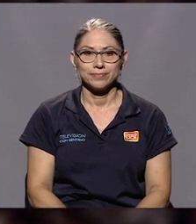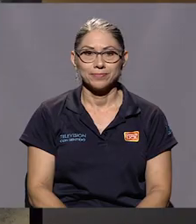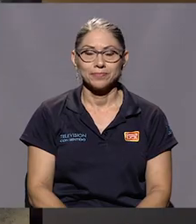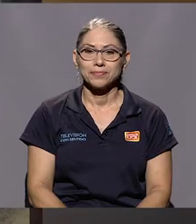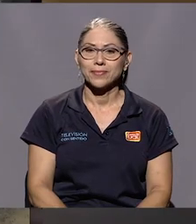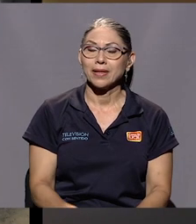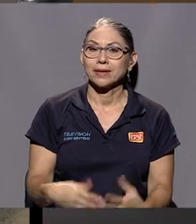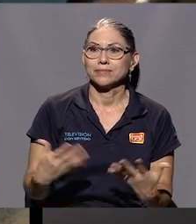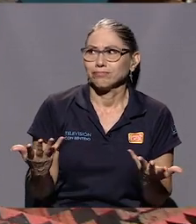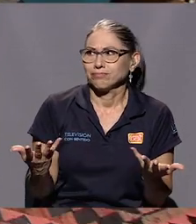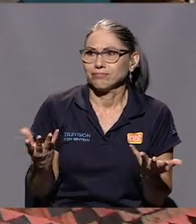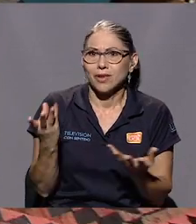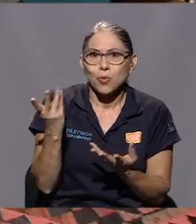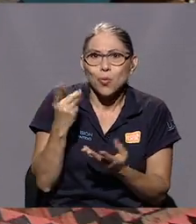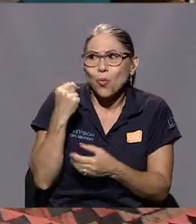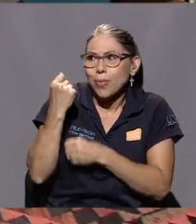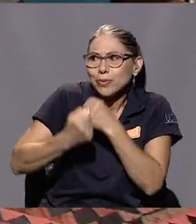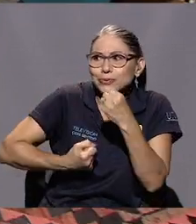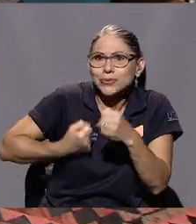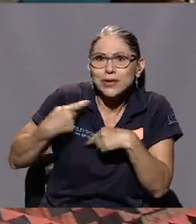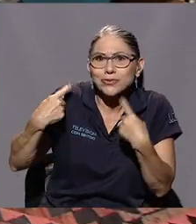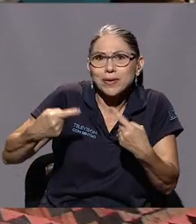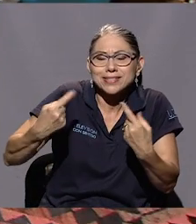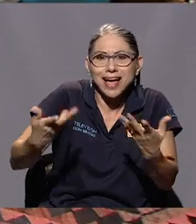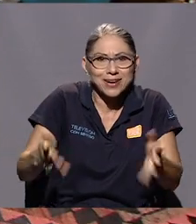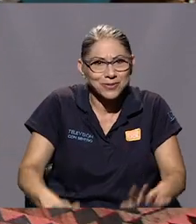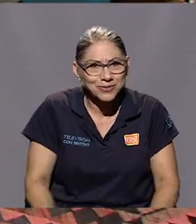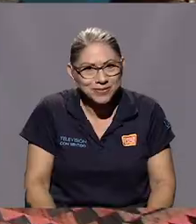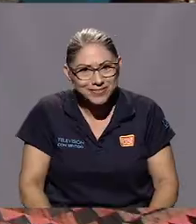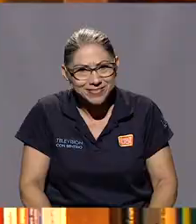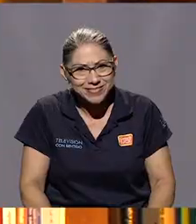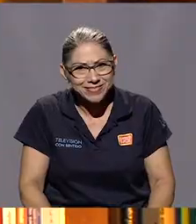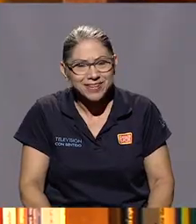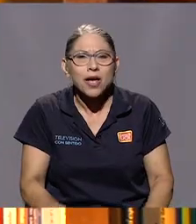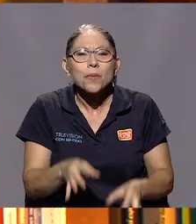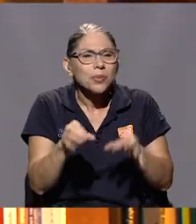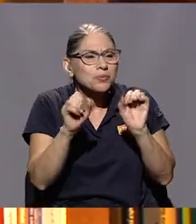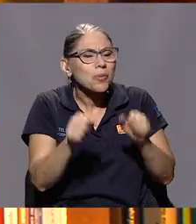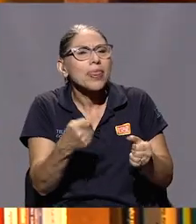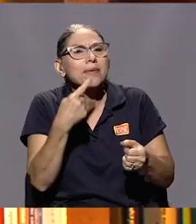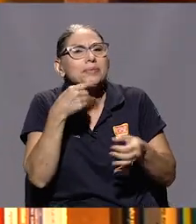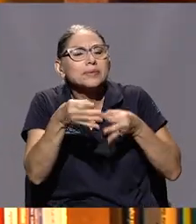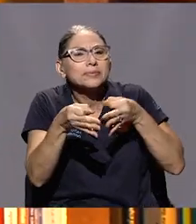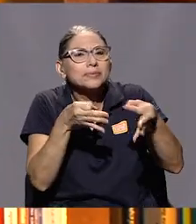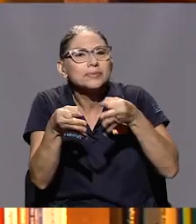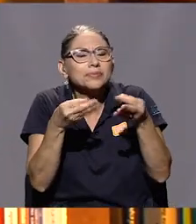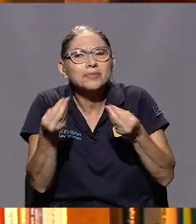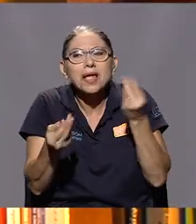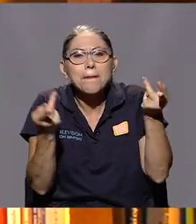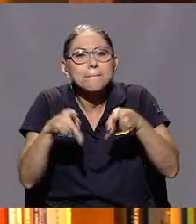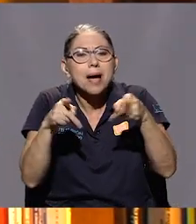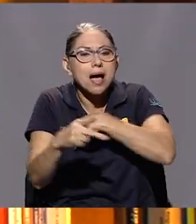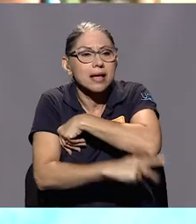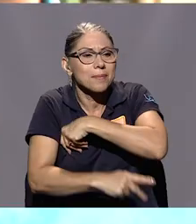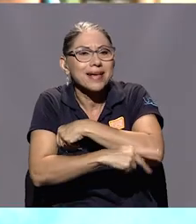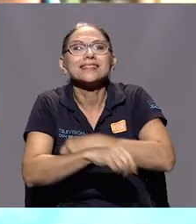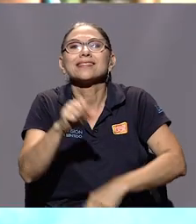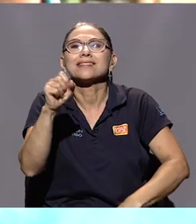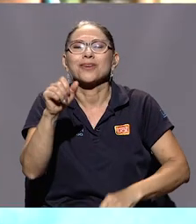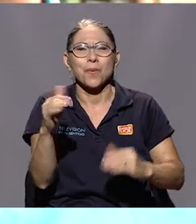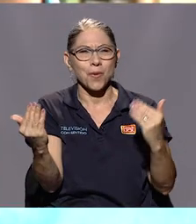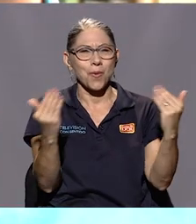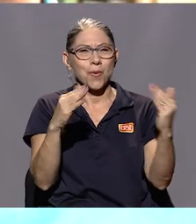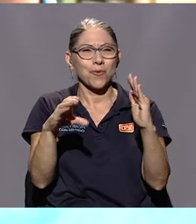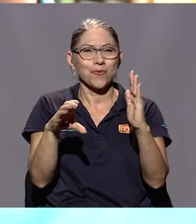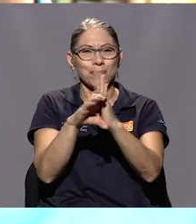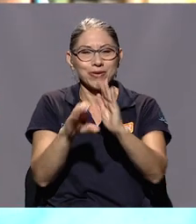Le dice ¿cuántos años pasaron? Una fotografía del país de doña Patricia. Eso es, eso es